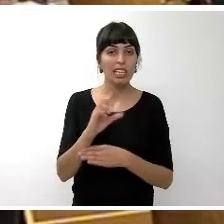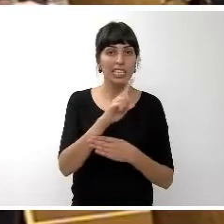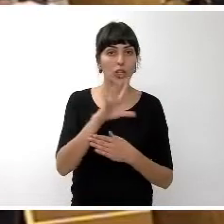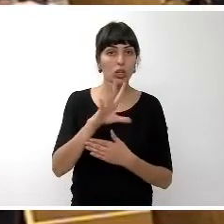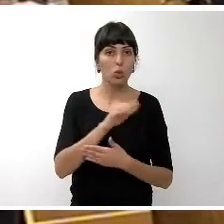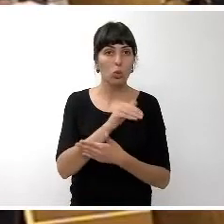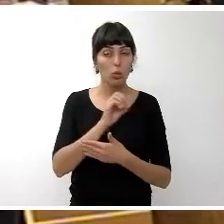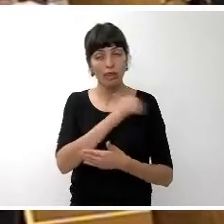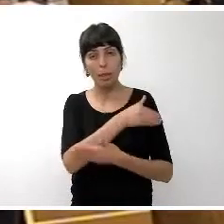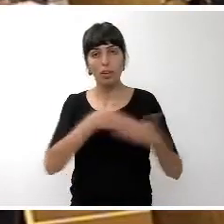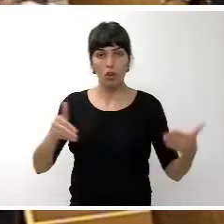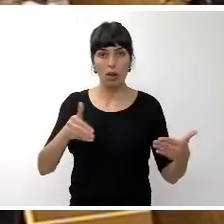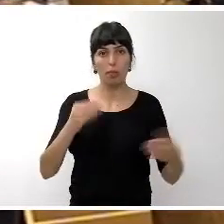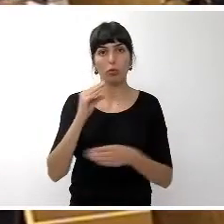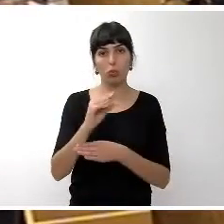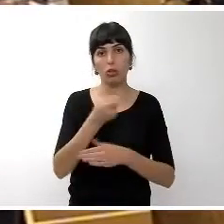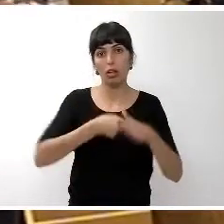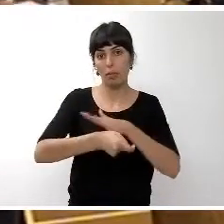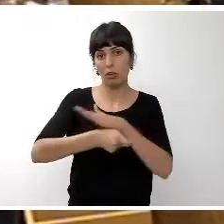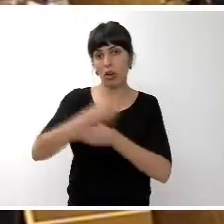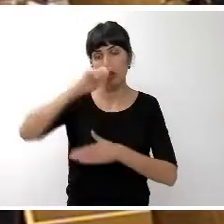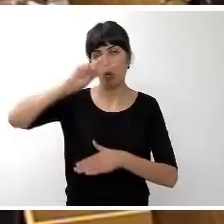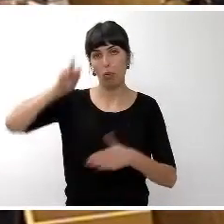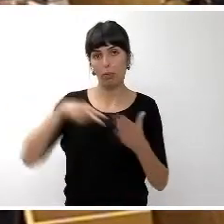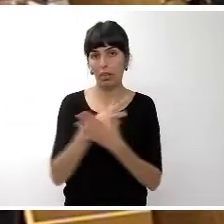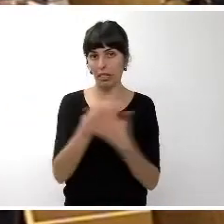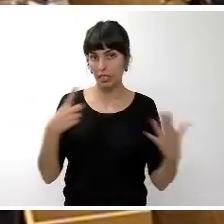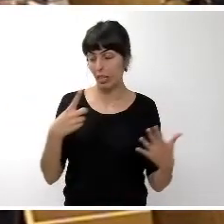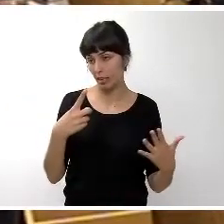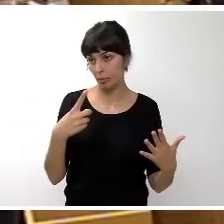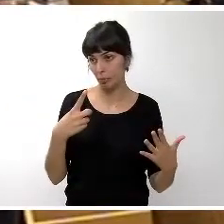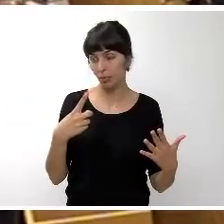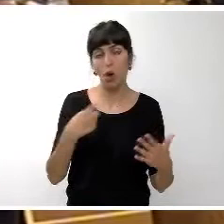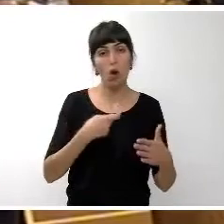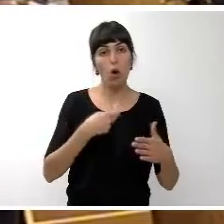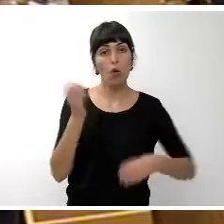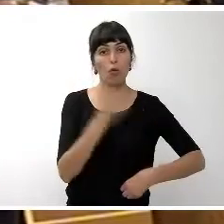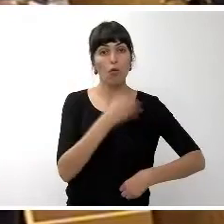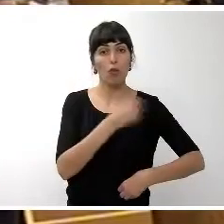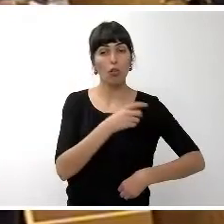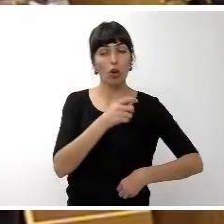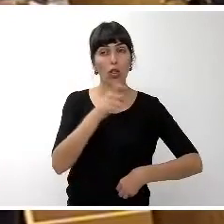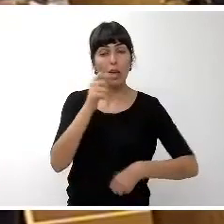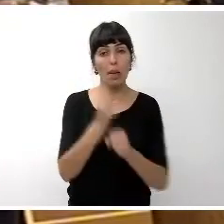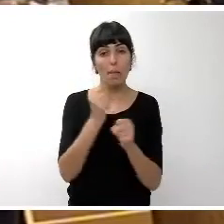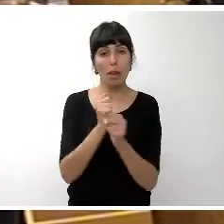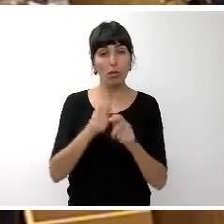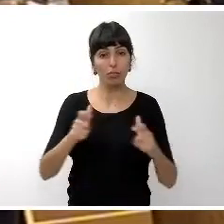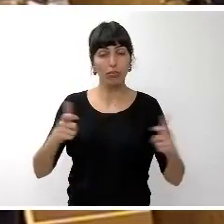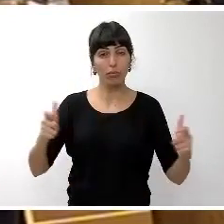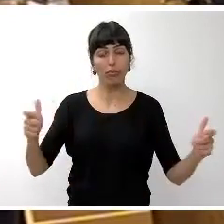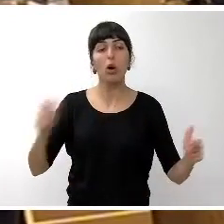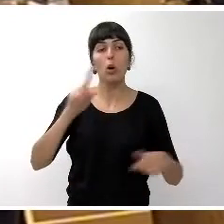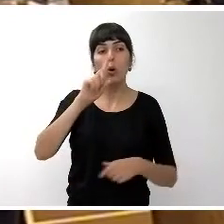inversión para 2016 los fondos de creación de empleo se incrementarían en 1,5 millones de euros